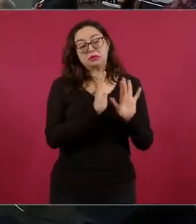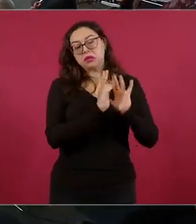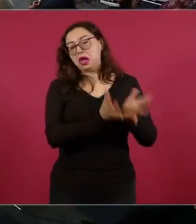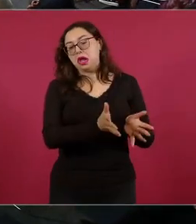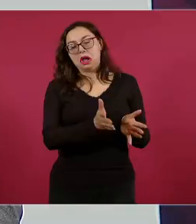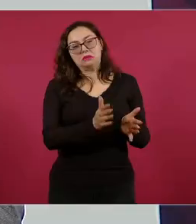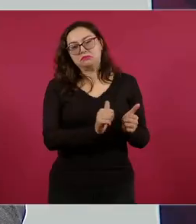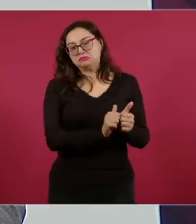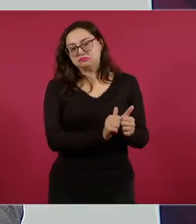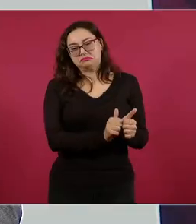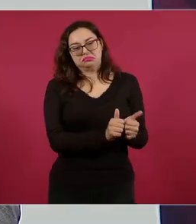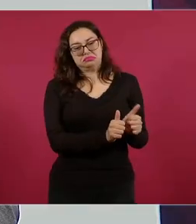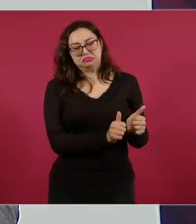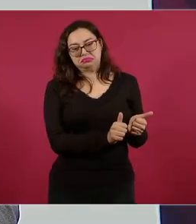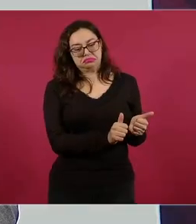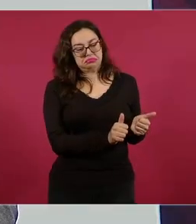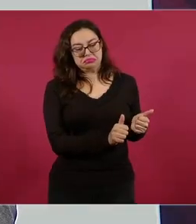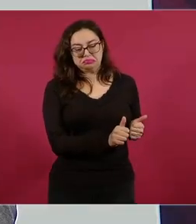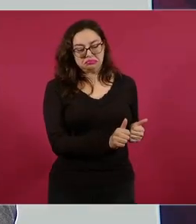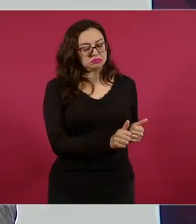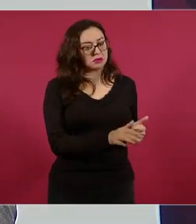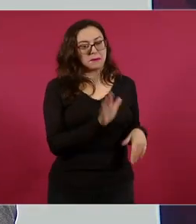todas esas redes sociales.